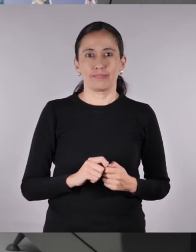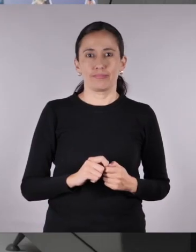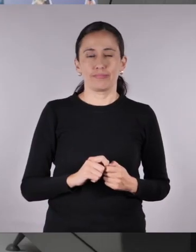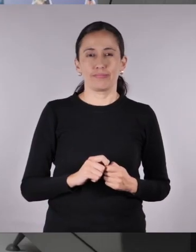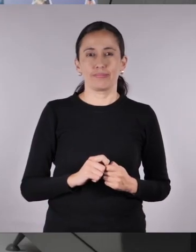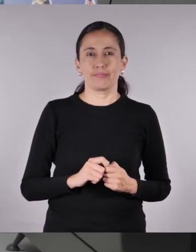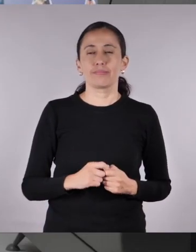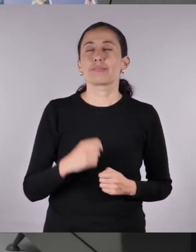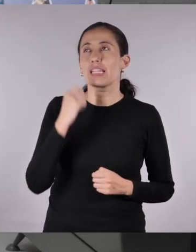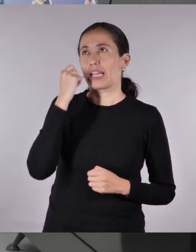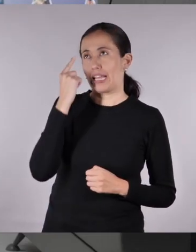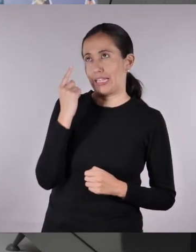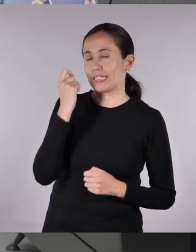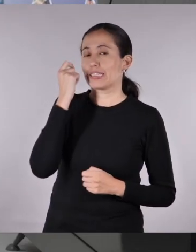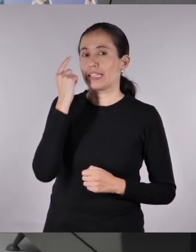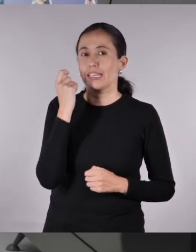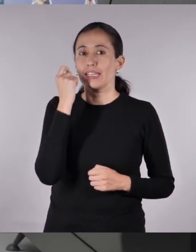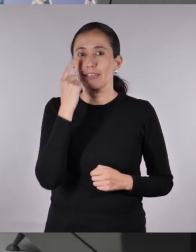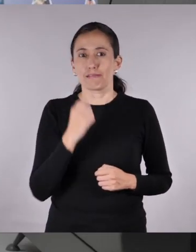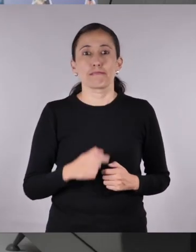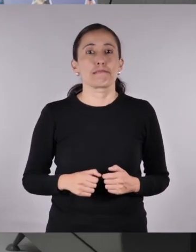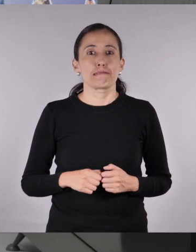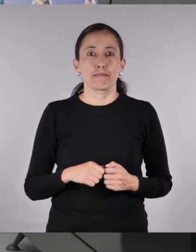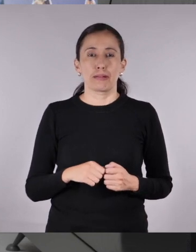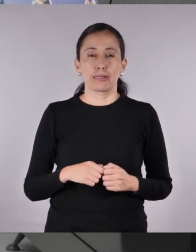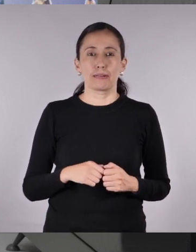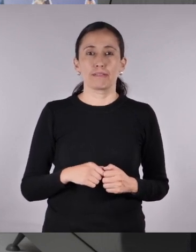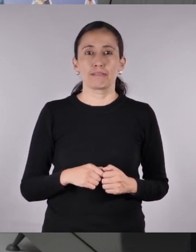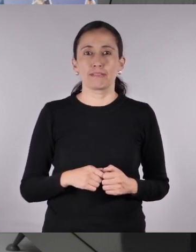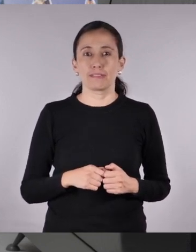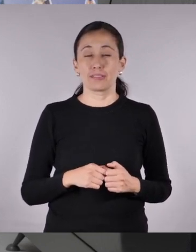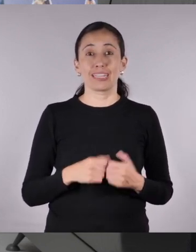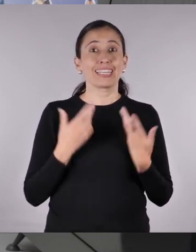Entiendo. Sí. Muchas gracias.